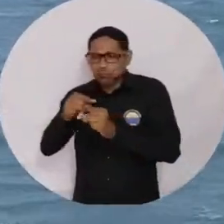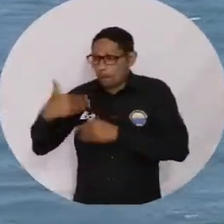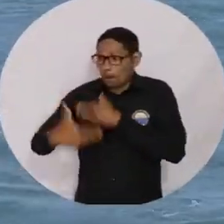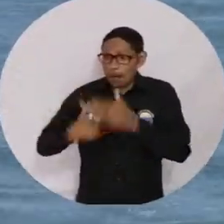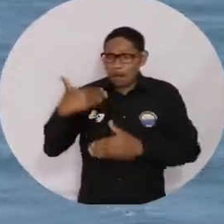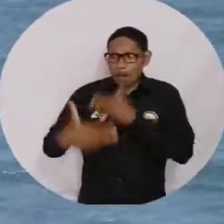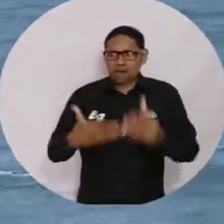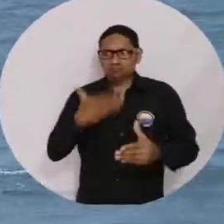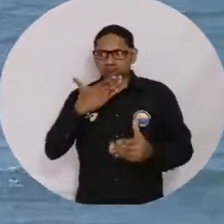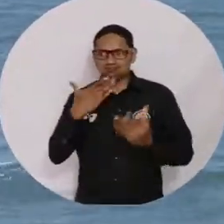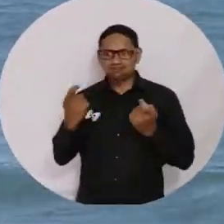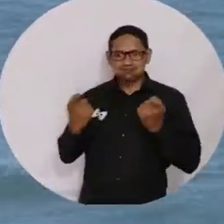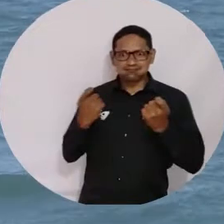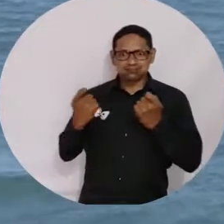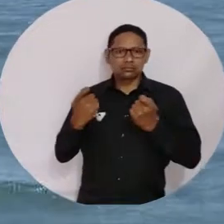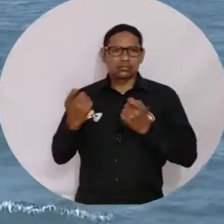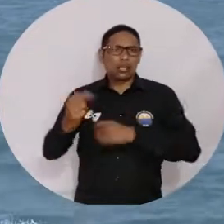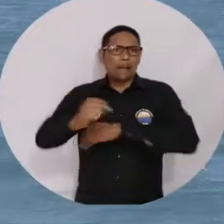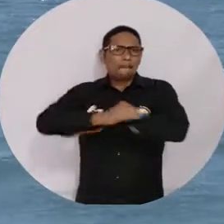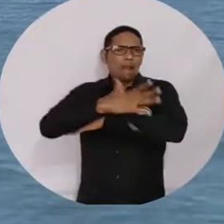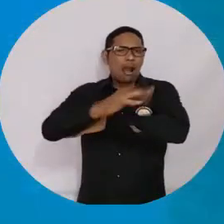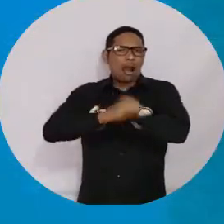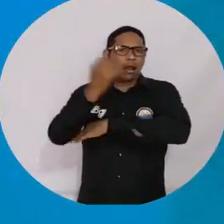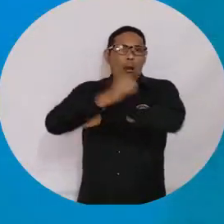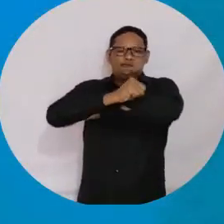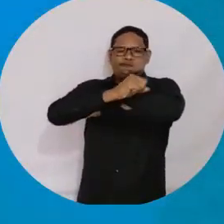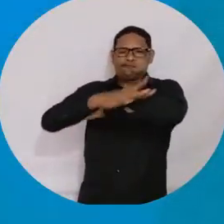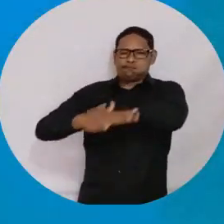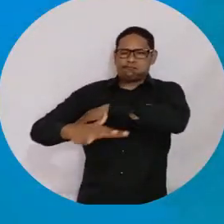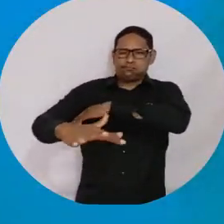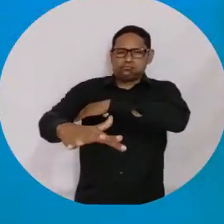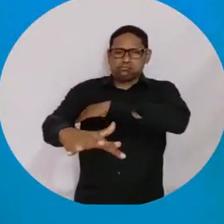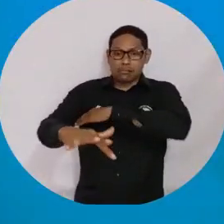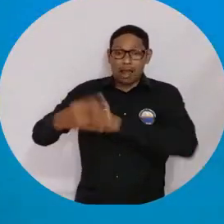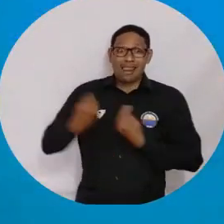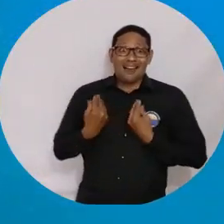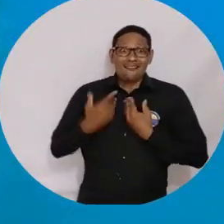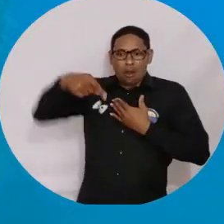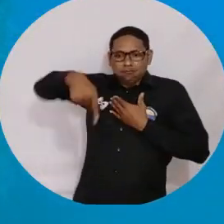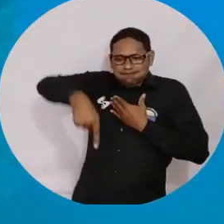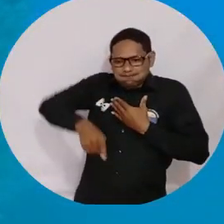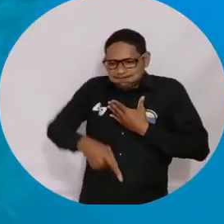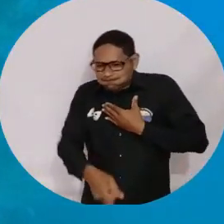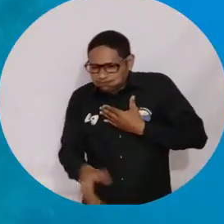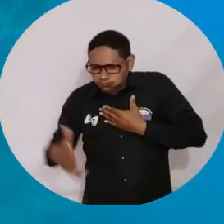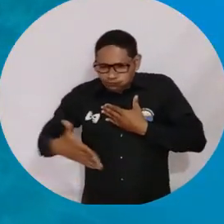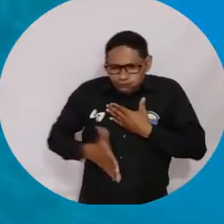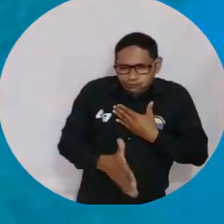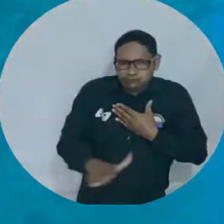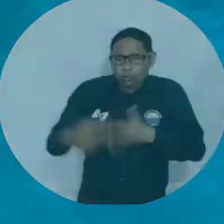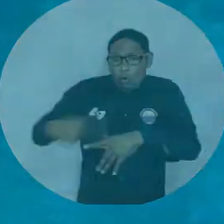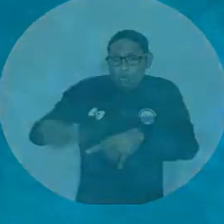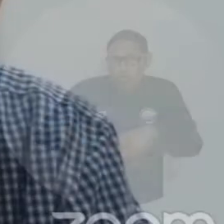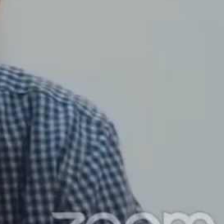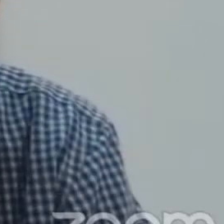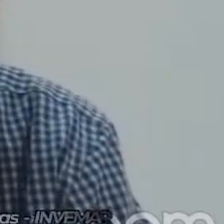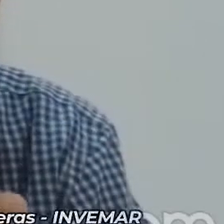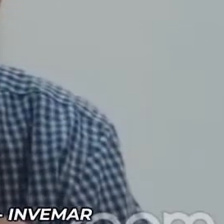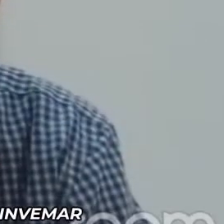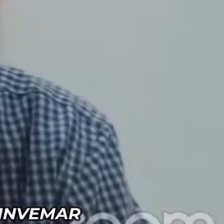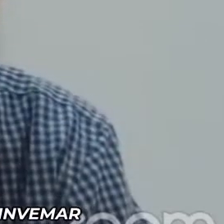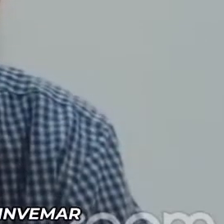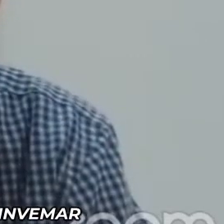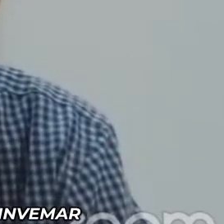sostenible en torno al mar, al océano, a la vida submarina. La visión de un país marítimo tiene unos